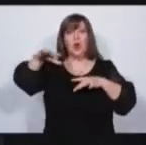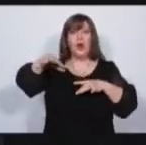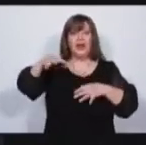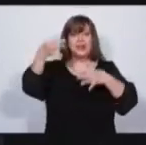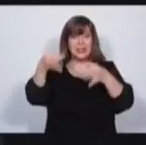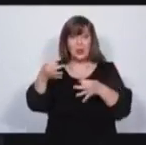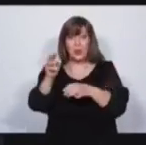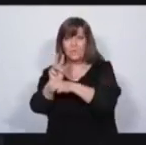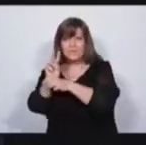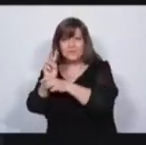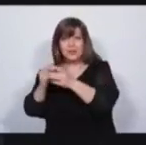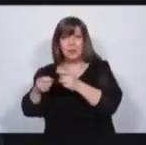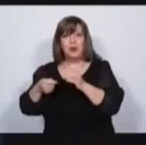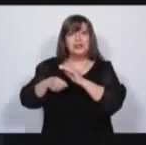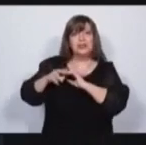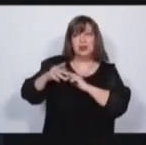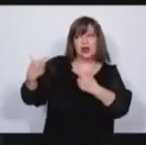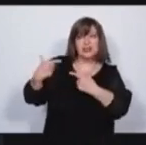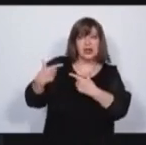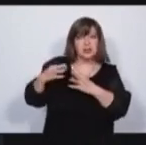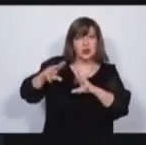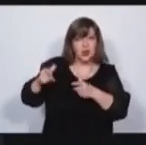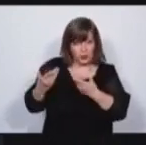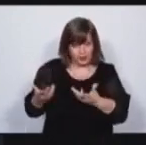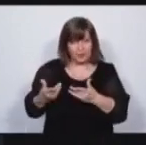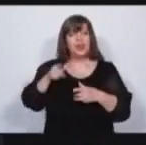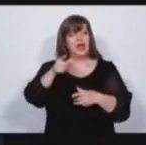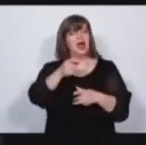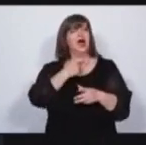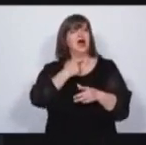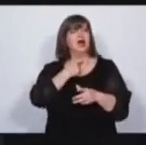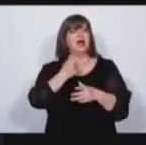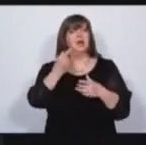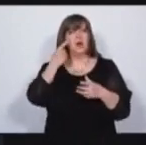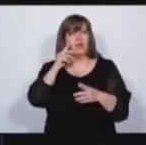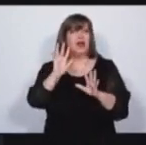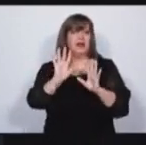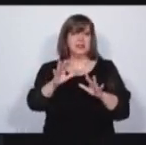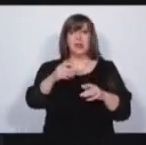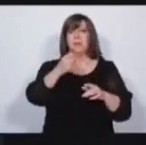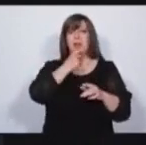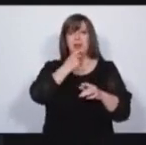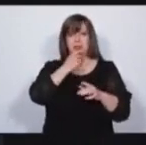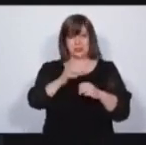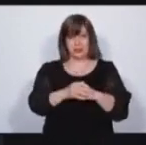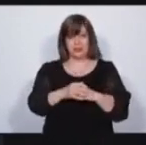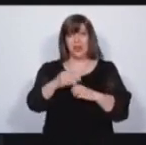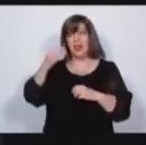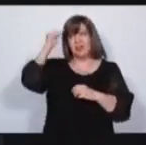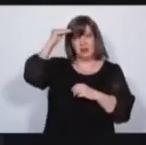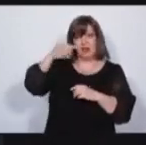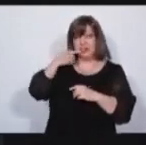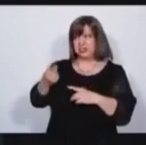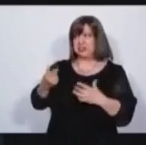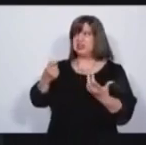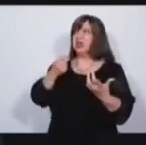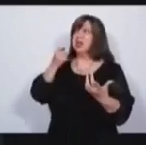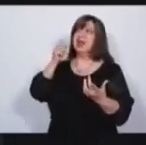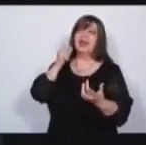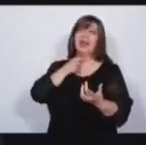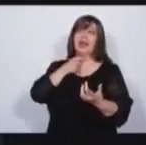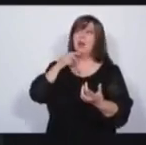queremos con tecnología aplicada. Es la provincia que queremos no ver bien, como dice el candidato de Marchi. Nosotros